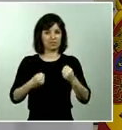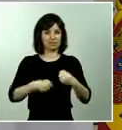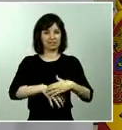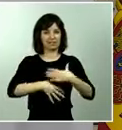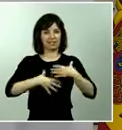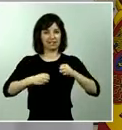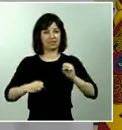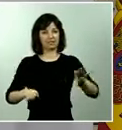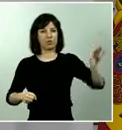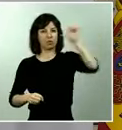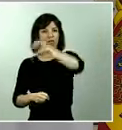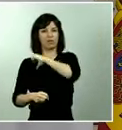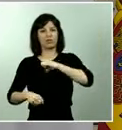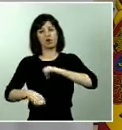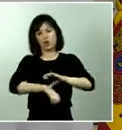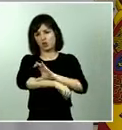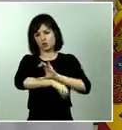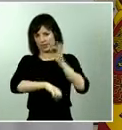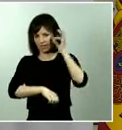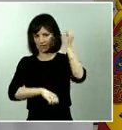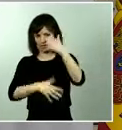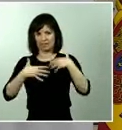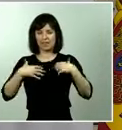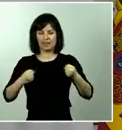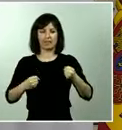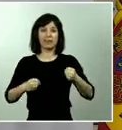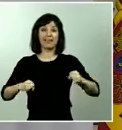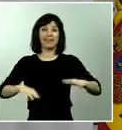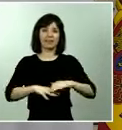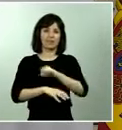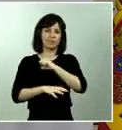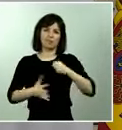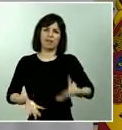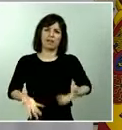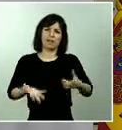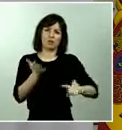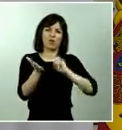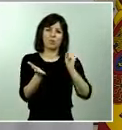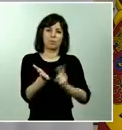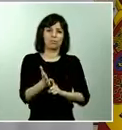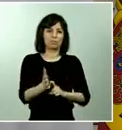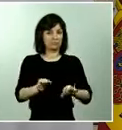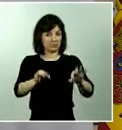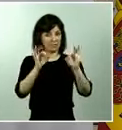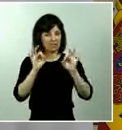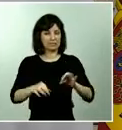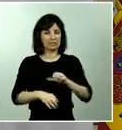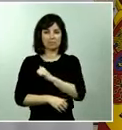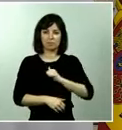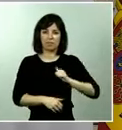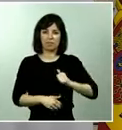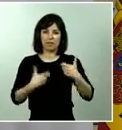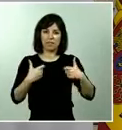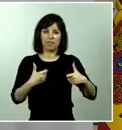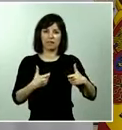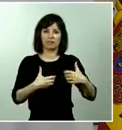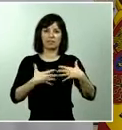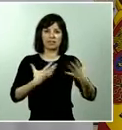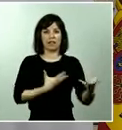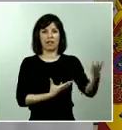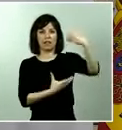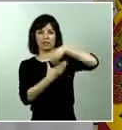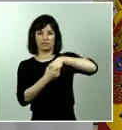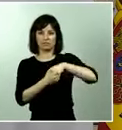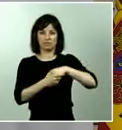o consejera de sanidad de toda la red de sanidad privada eso ha sucedido así y la sanidad privada por tanto se ha integrado con la sanidad pública